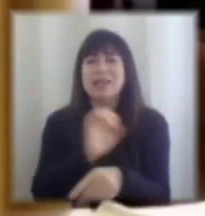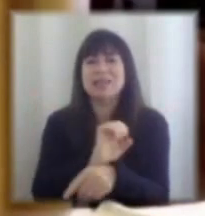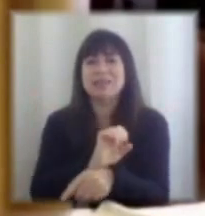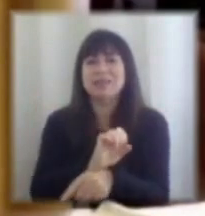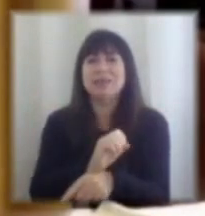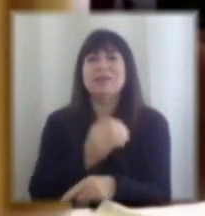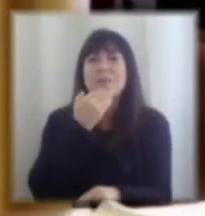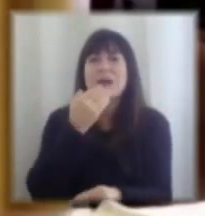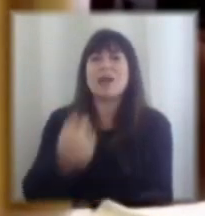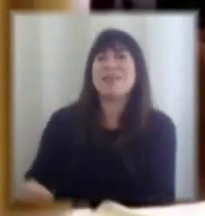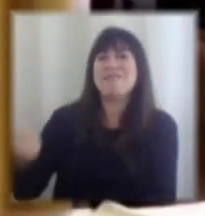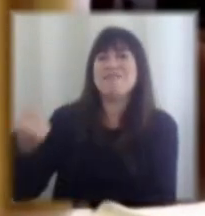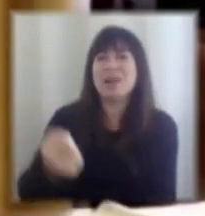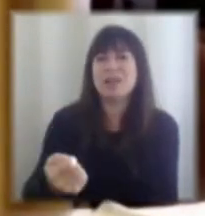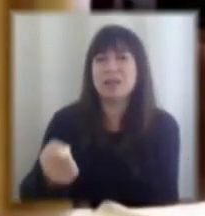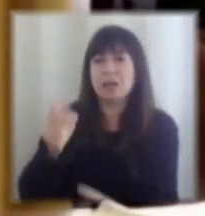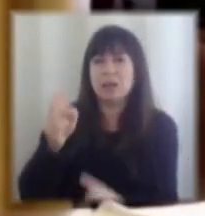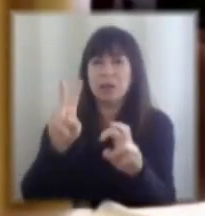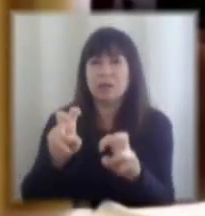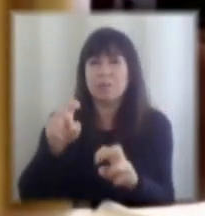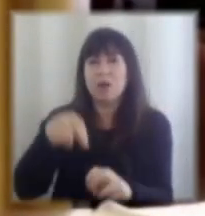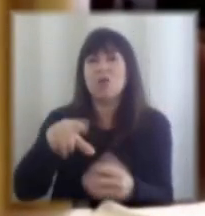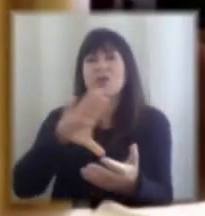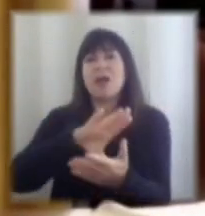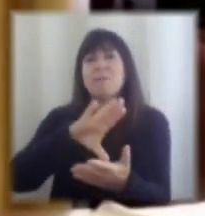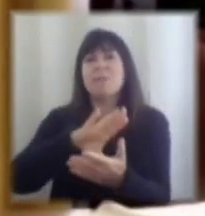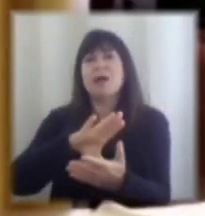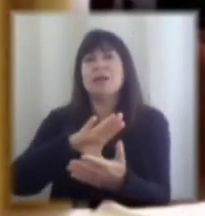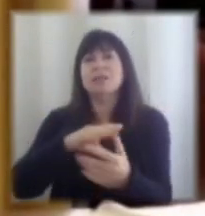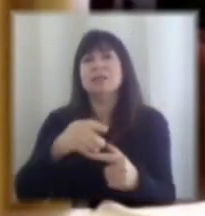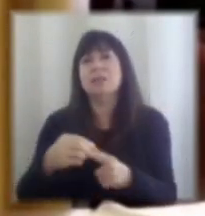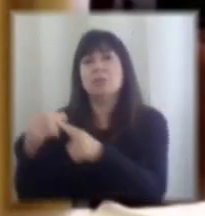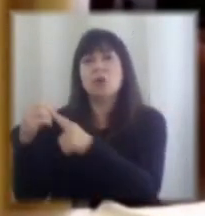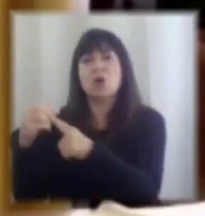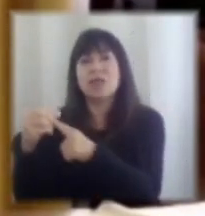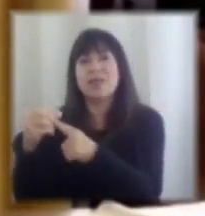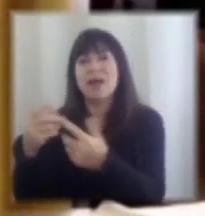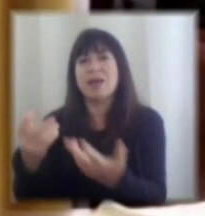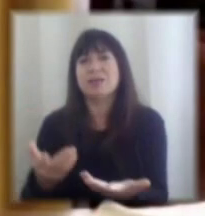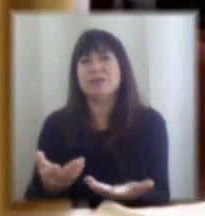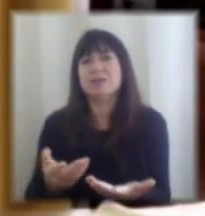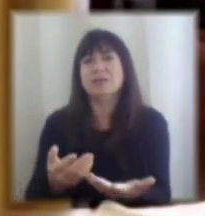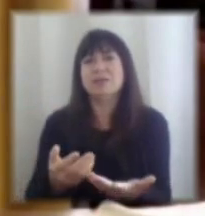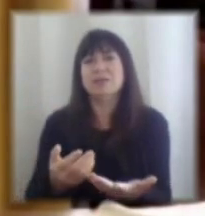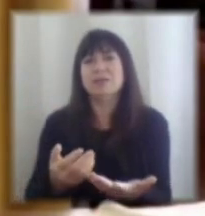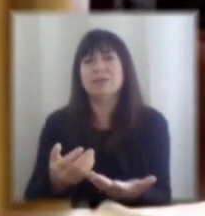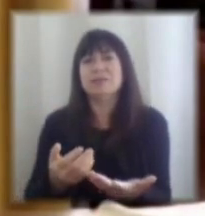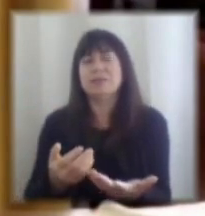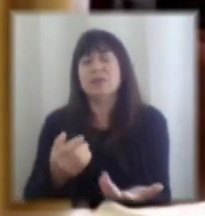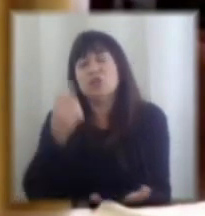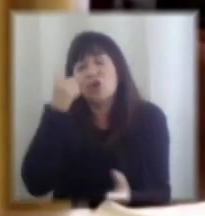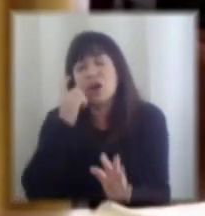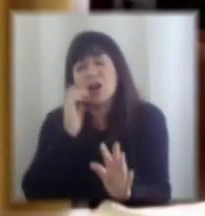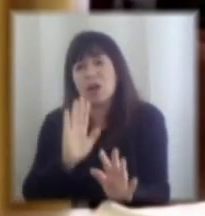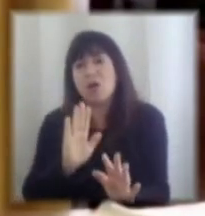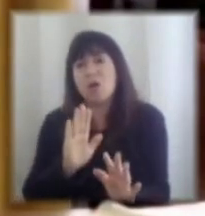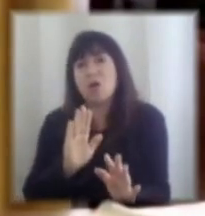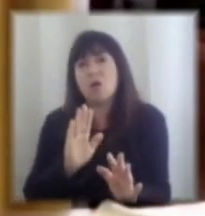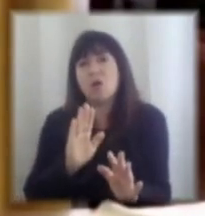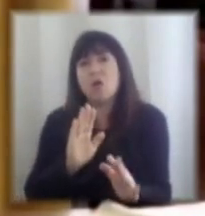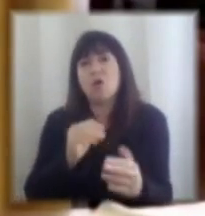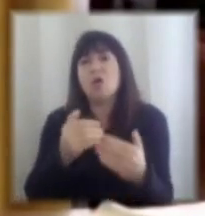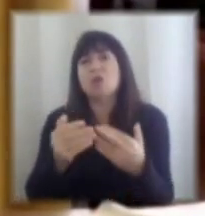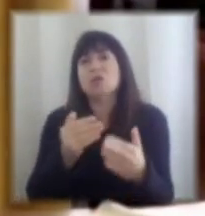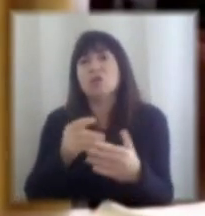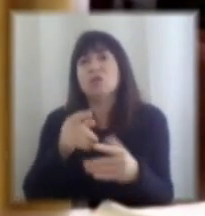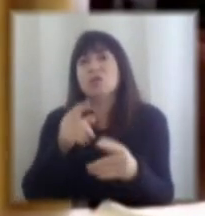en los temas que hoy día como país tenemos como prioridad y no hay dos lecturas creo yo de dónde deberían estar las prioridades de